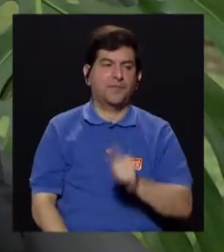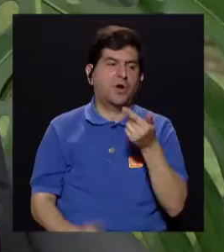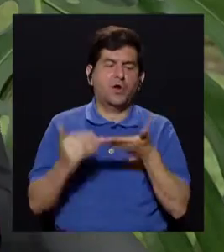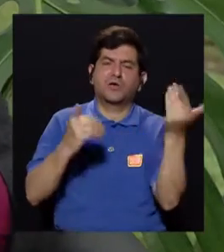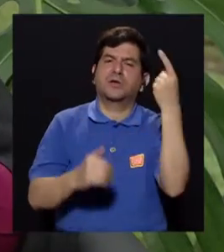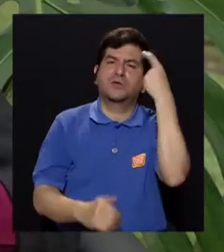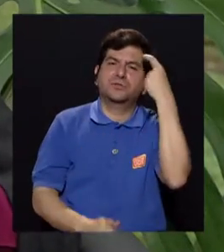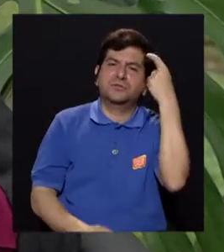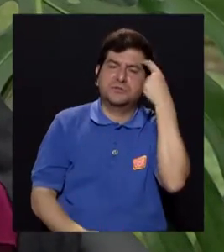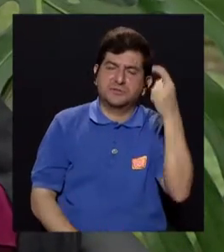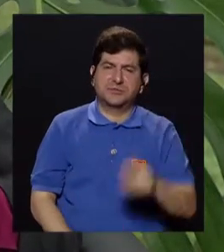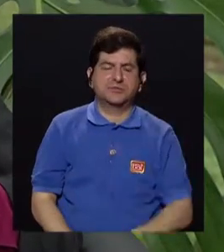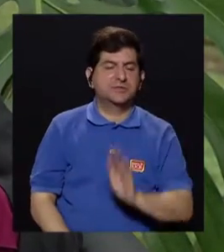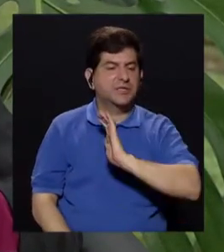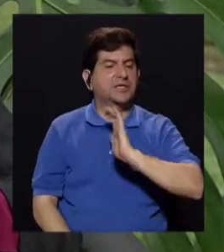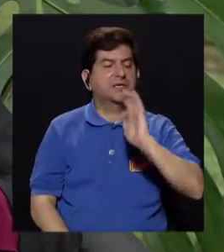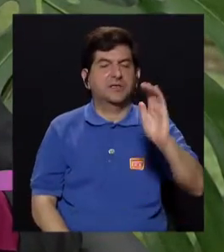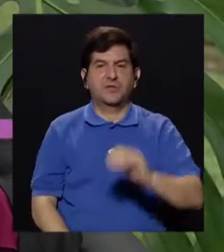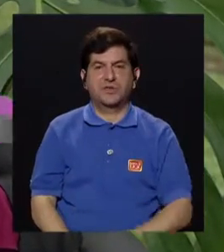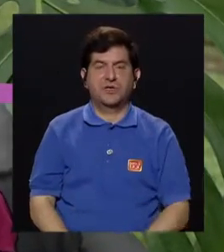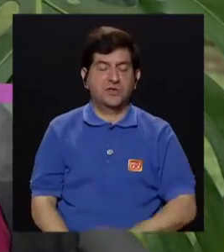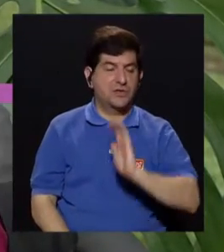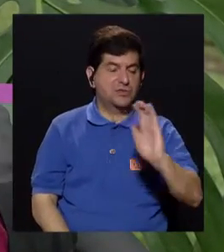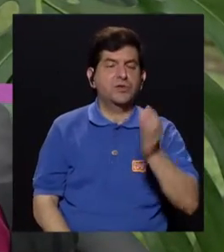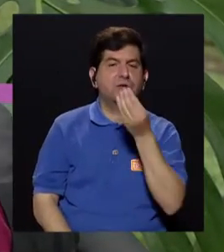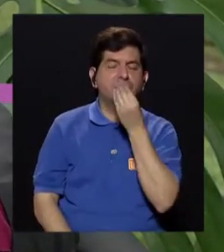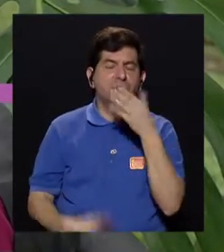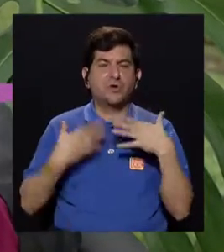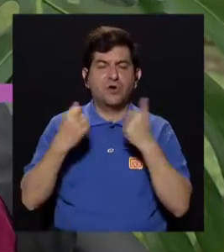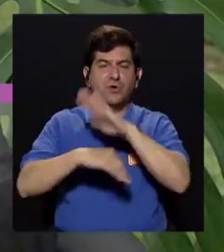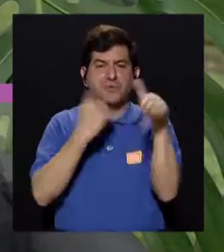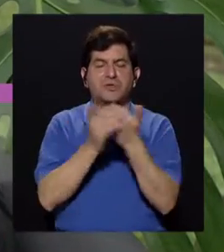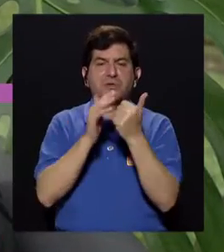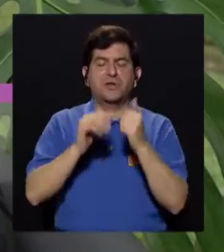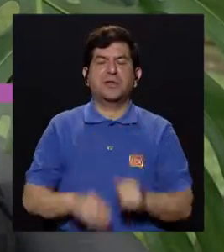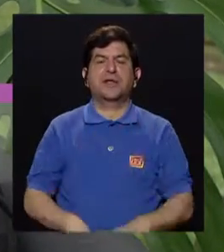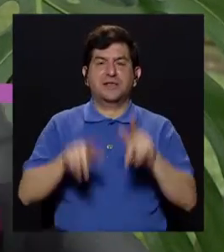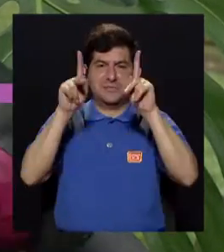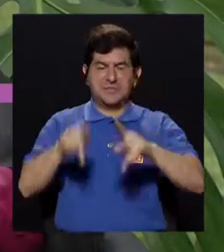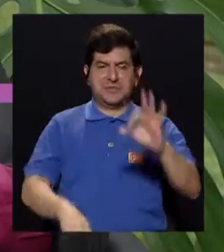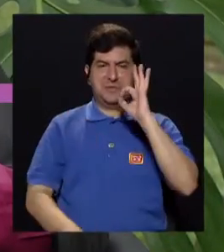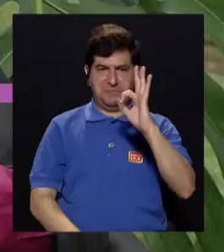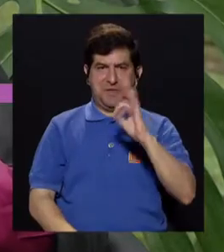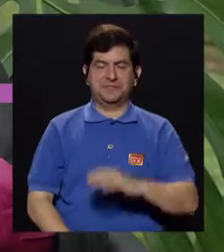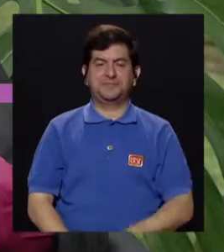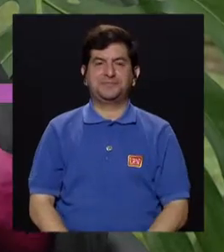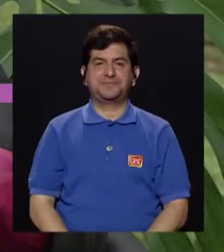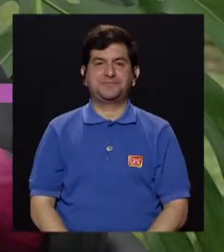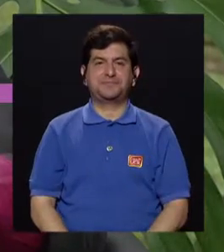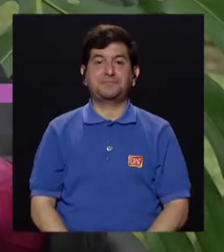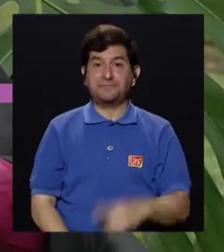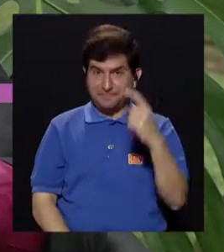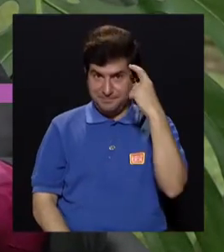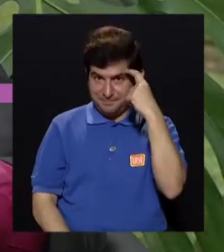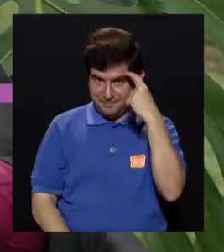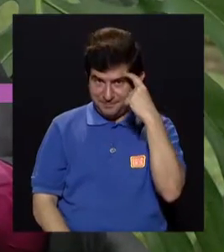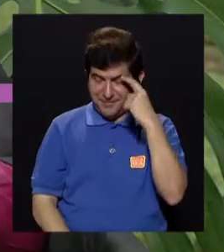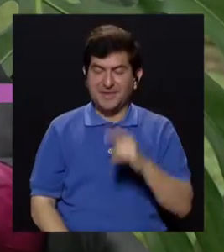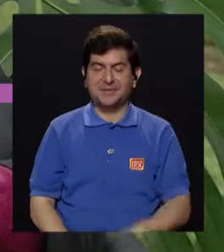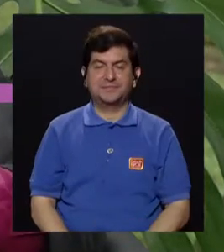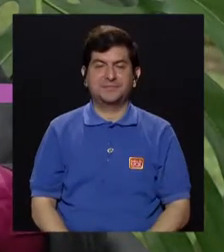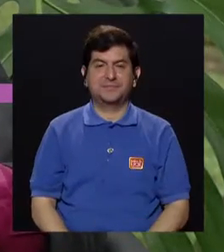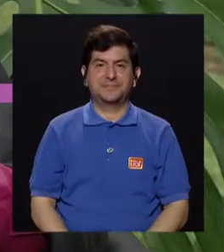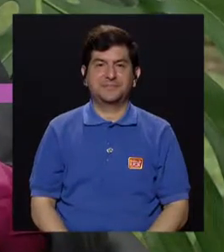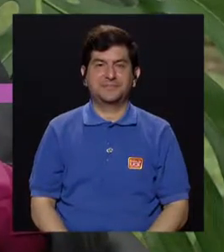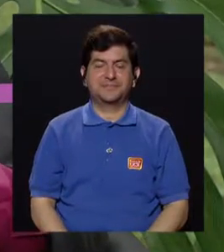cosa que tenemos que pensar con respecto a los niños, porque cuando un niño come sano, toda la familia come bien, ¿verdad? Partamos de ese